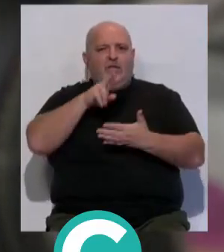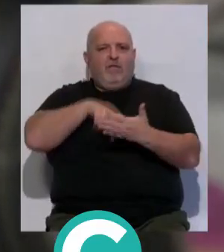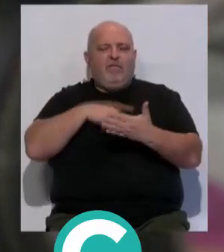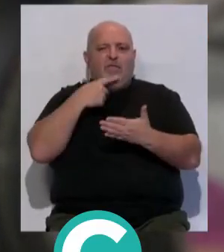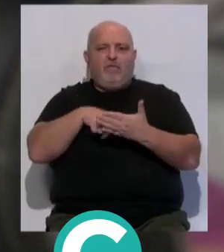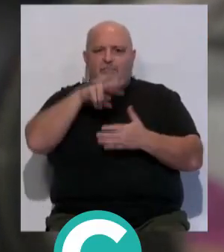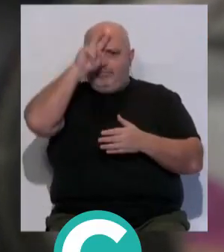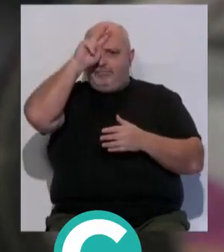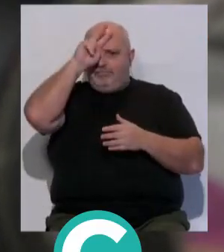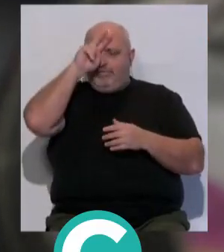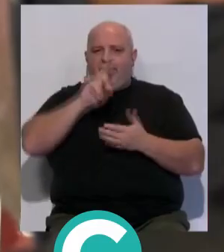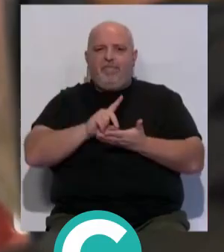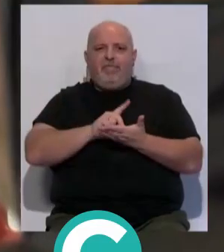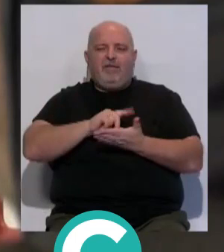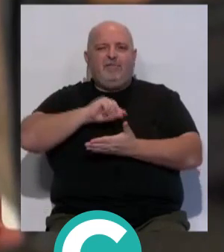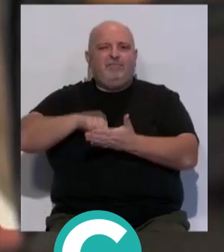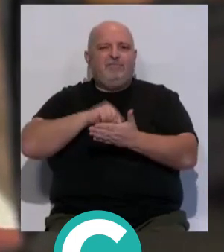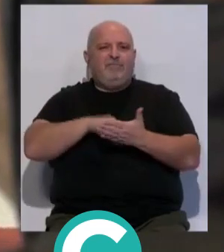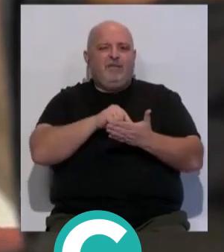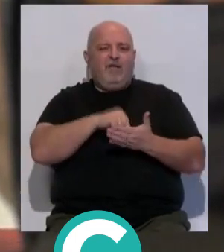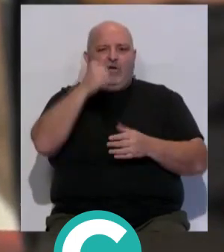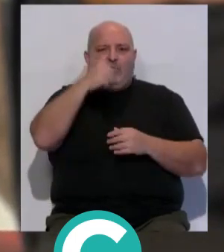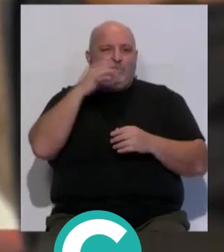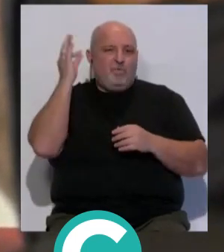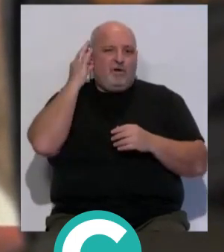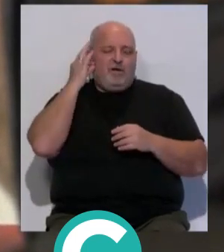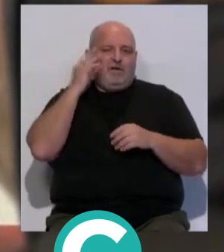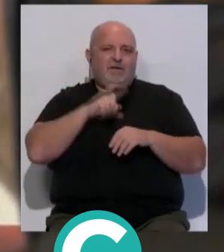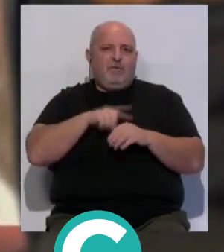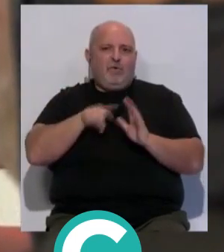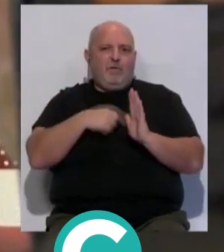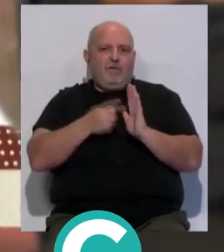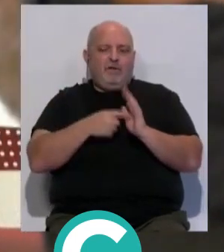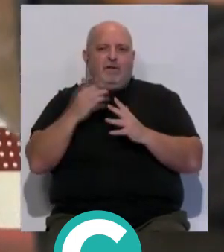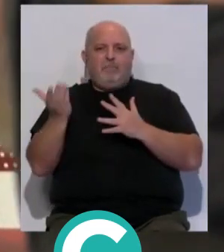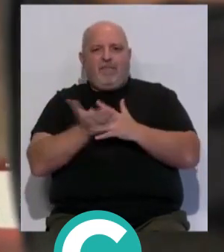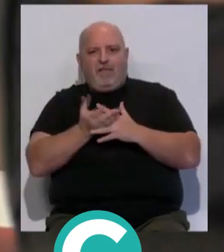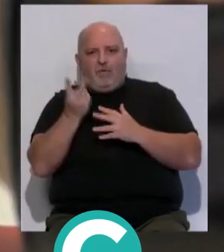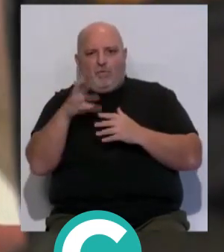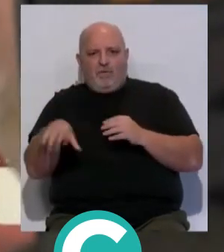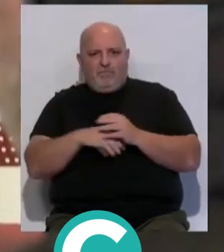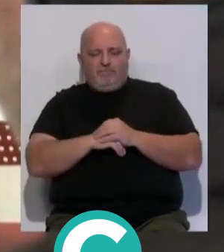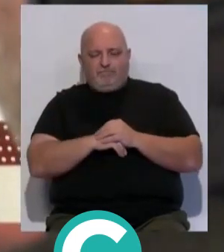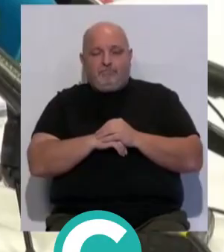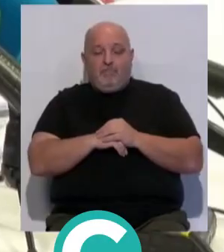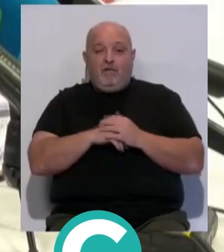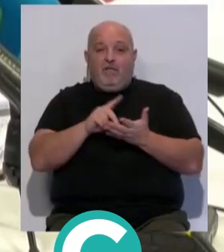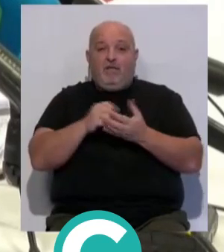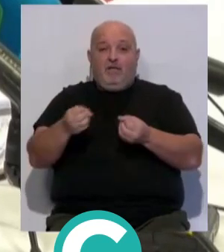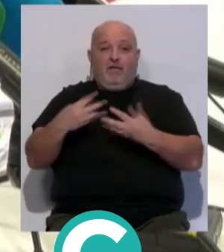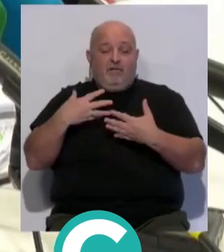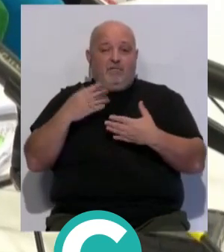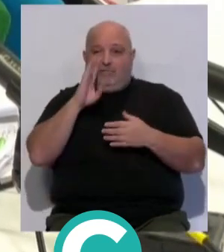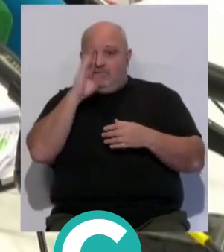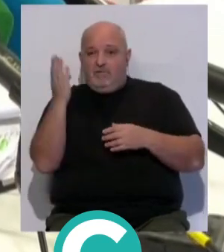revela un preocupante dato en cuanto a la contratación de hombres y mujeres a tiempo completo y a tiempo parcial. Así, según los datos obtenidos